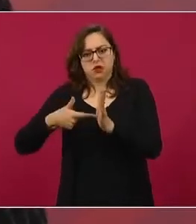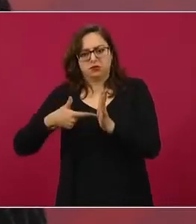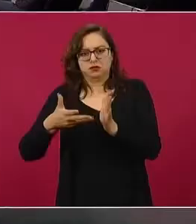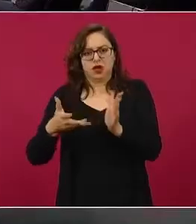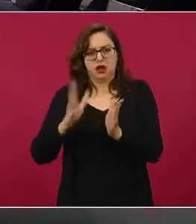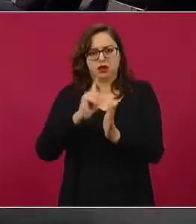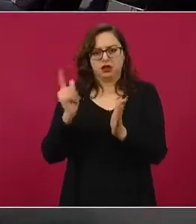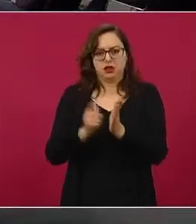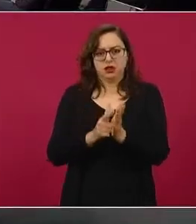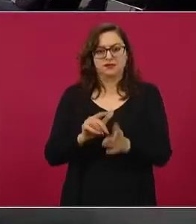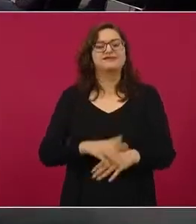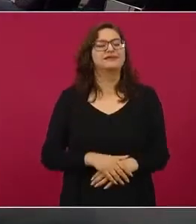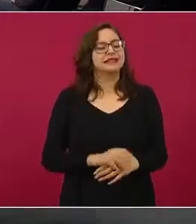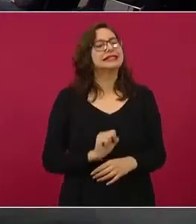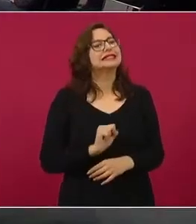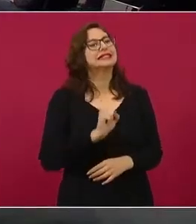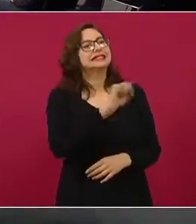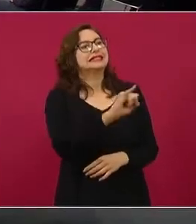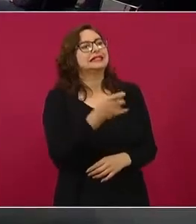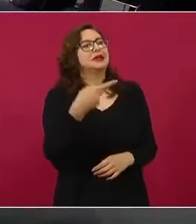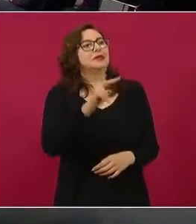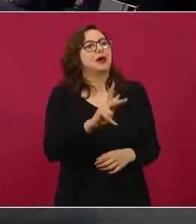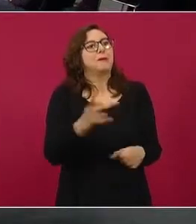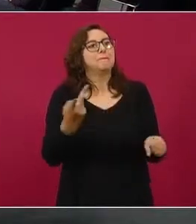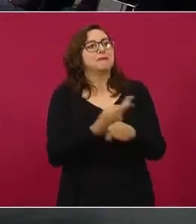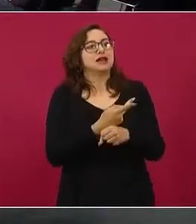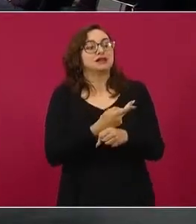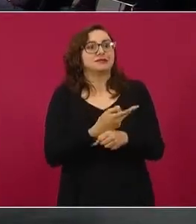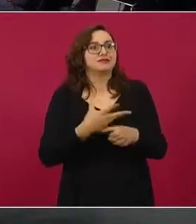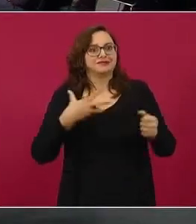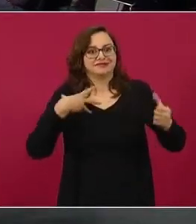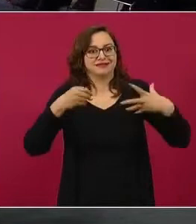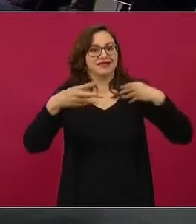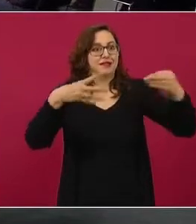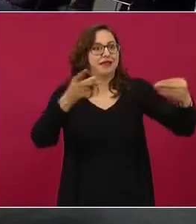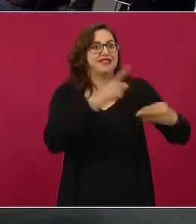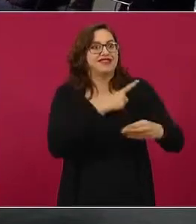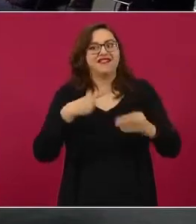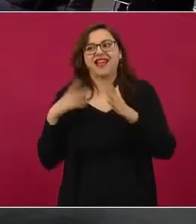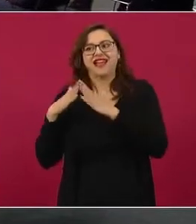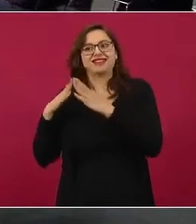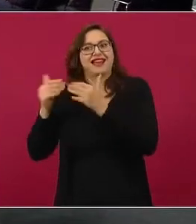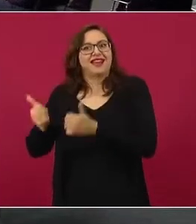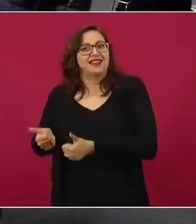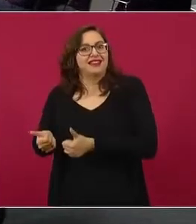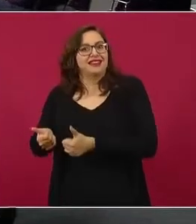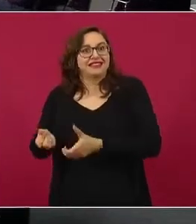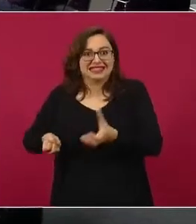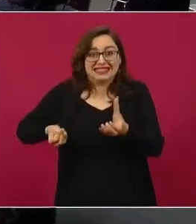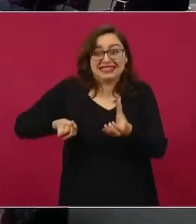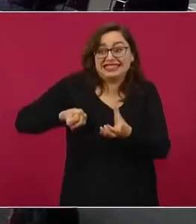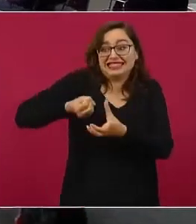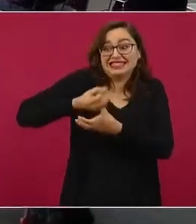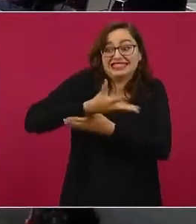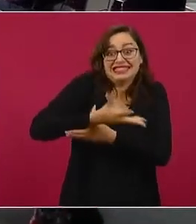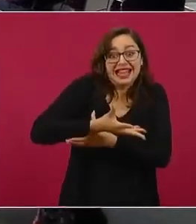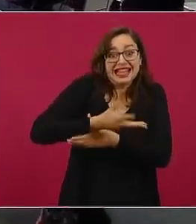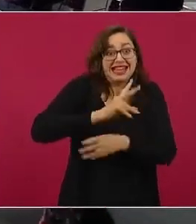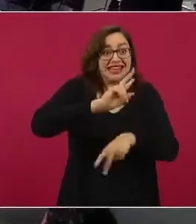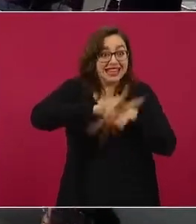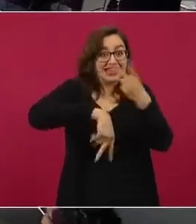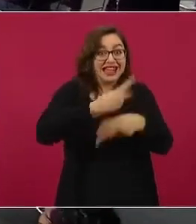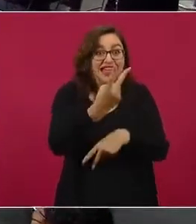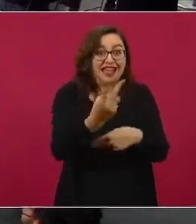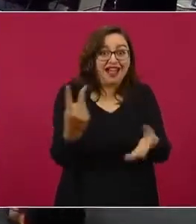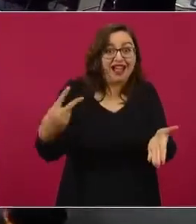establecidos. Sí, la cuestión es que ahora con la pandemia uno debe aislarse. Entonces, para hacer el trámite es necesario ir a los lugares,